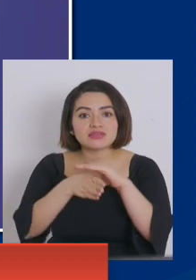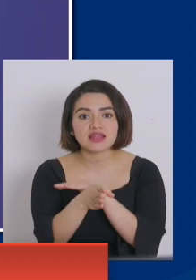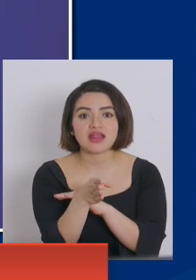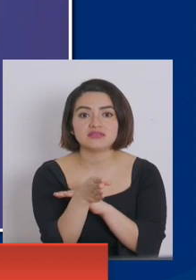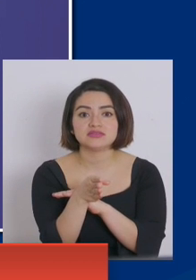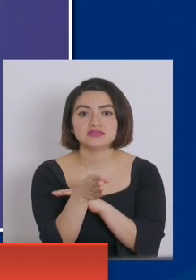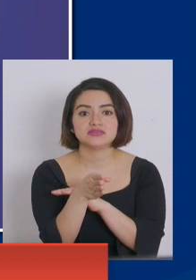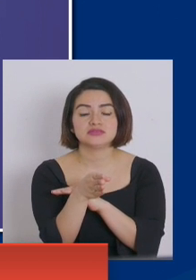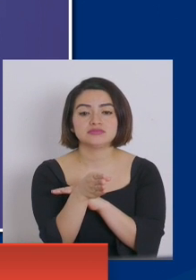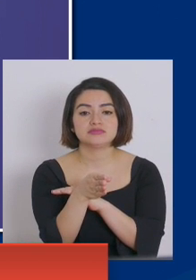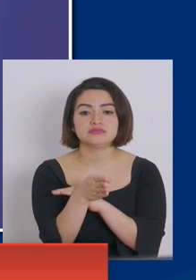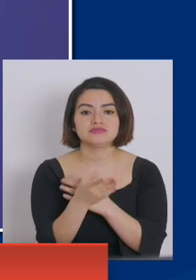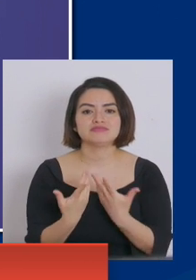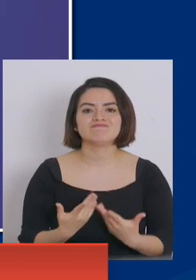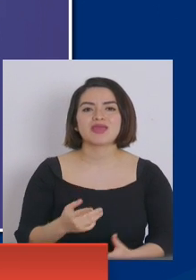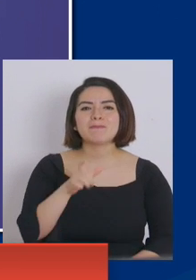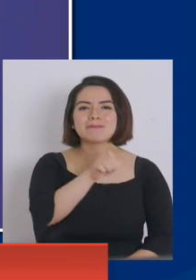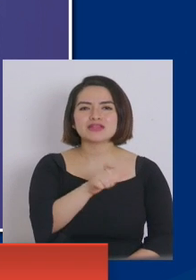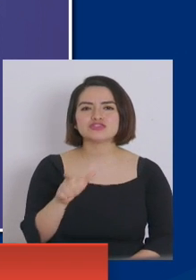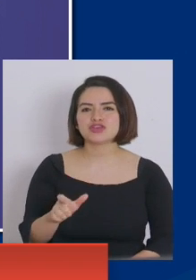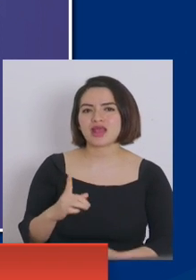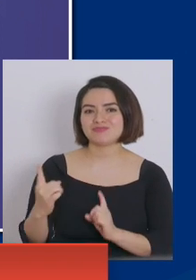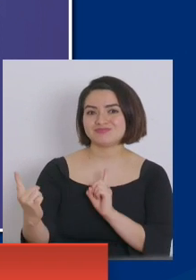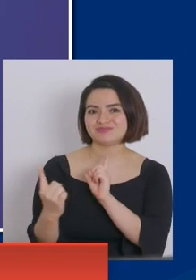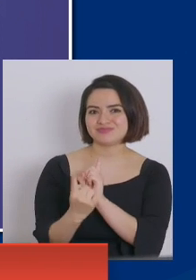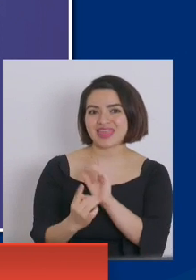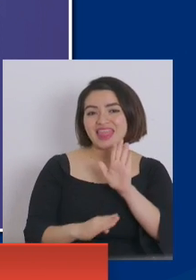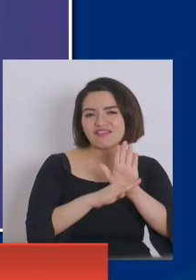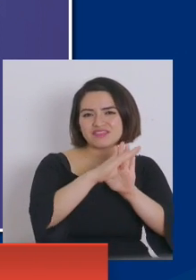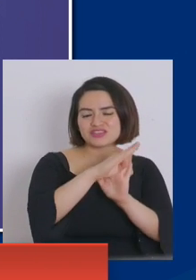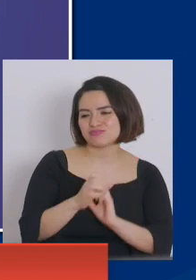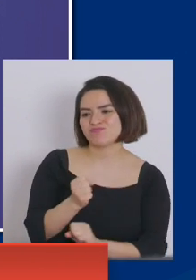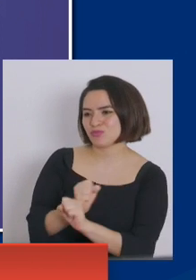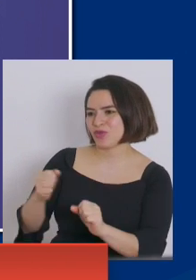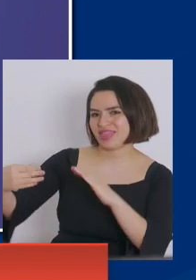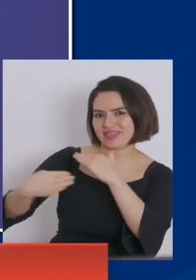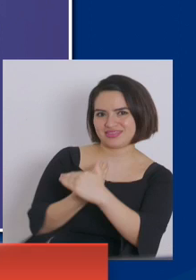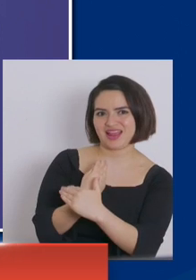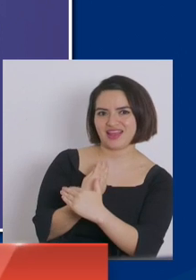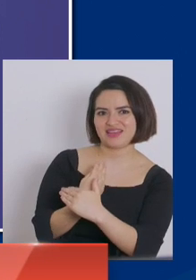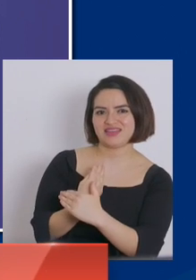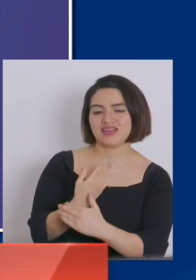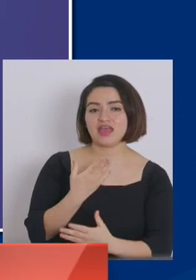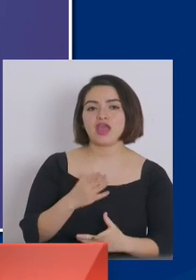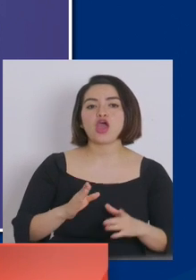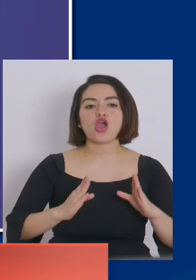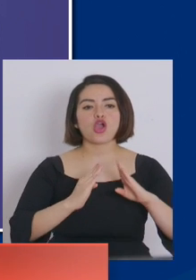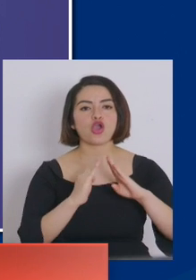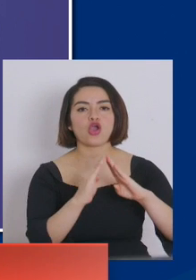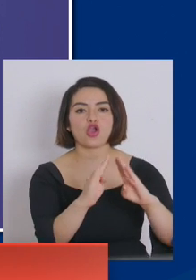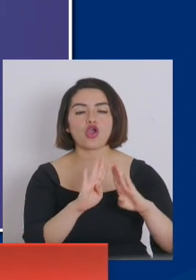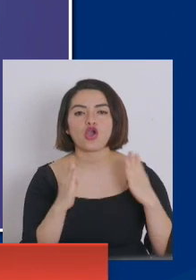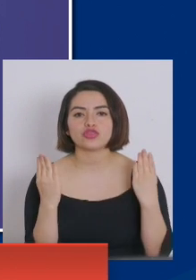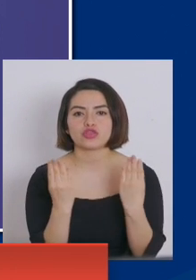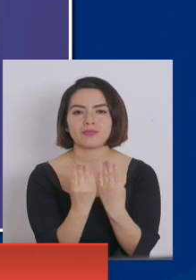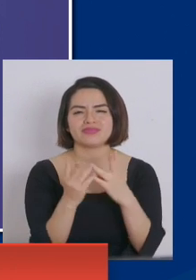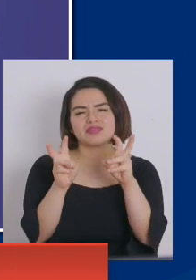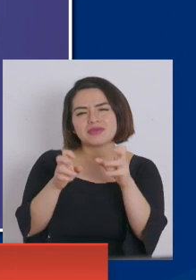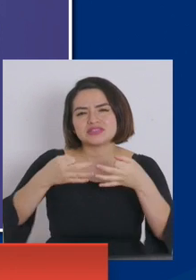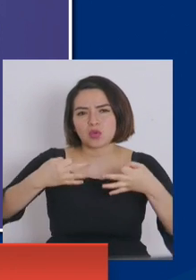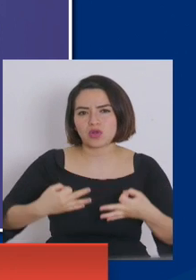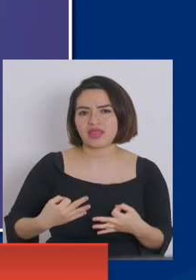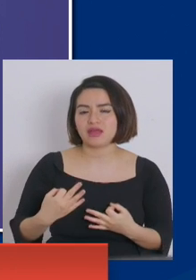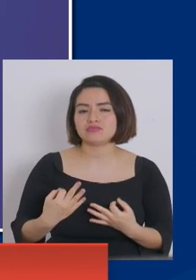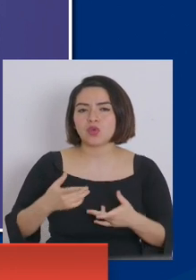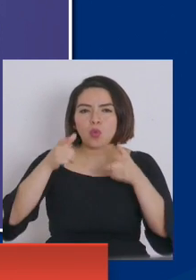por conserjes, en edificios o en condominios donde, por temas de seguridad, se ha